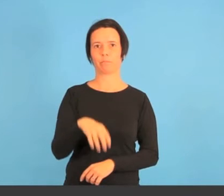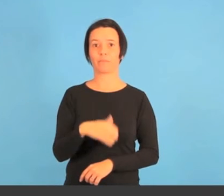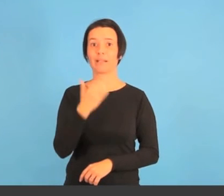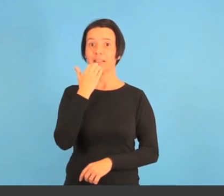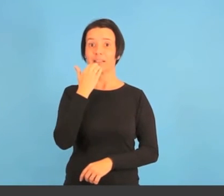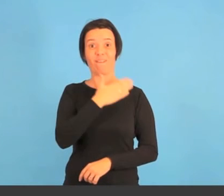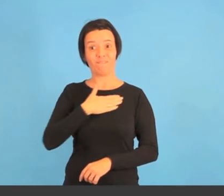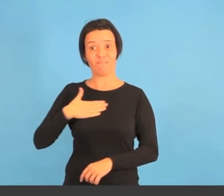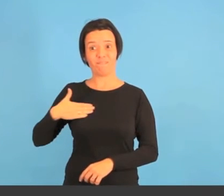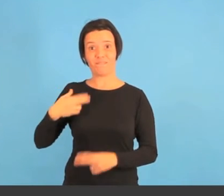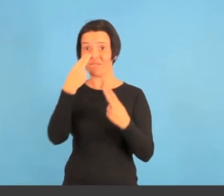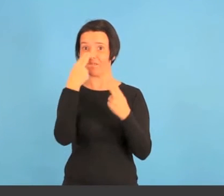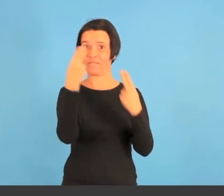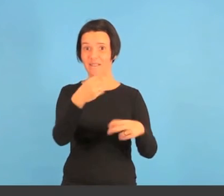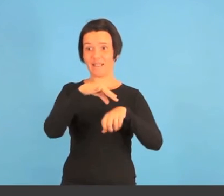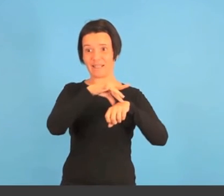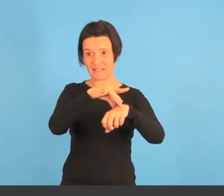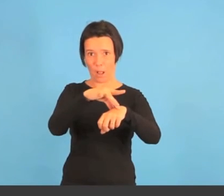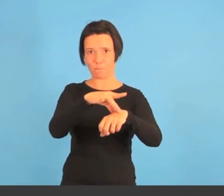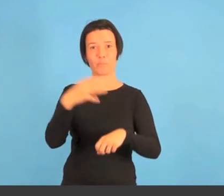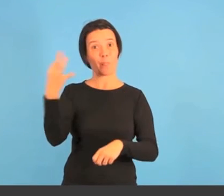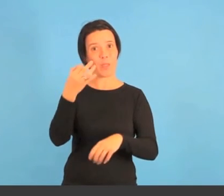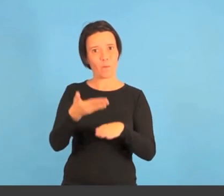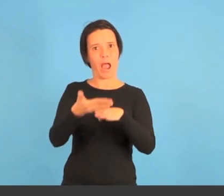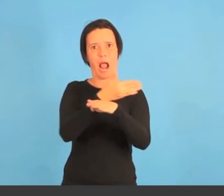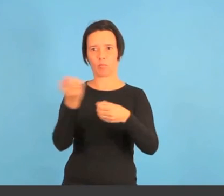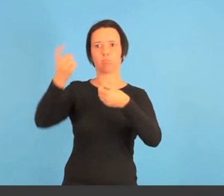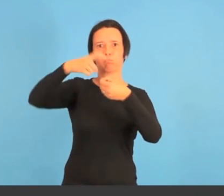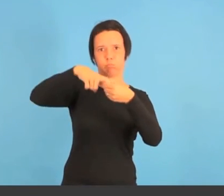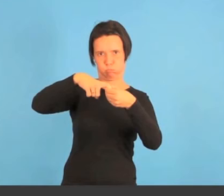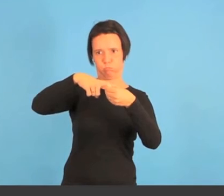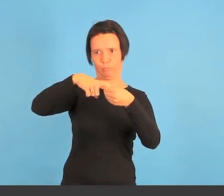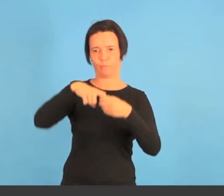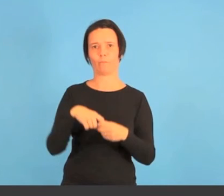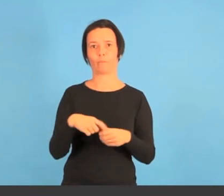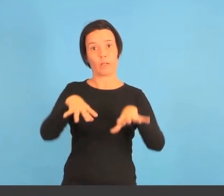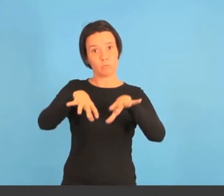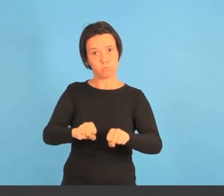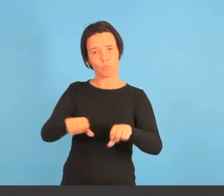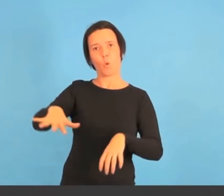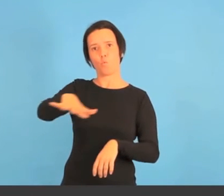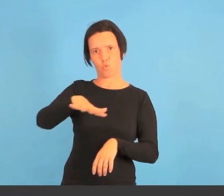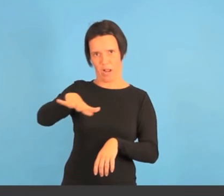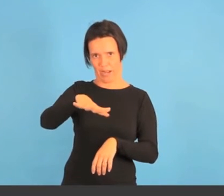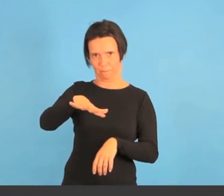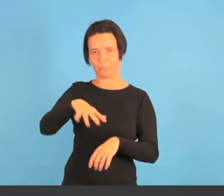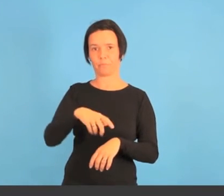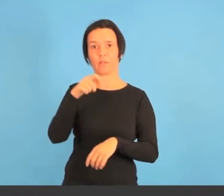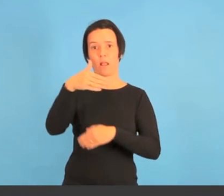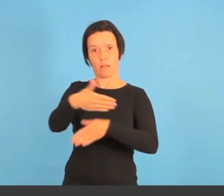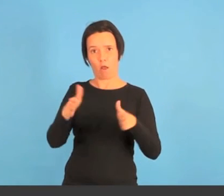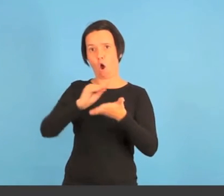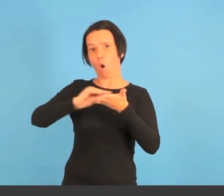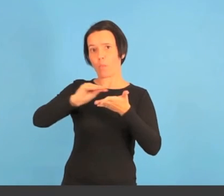Para visitarla es necesario inscribirse para las visitas guiadas en la Toristinfo del Campello, teléfono